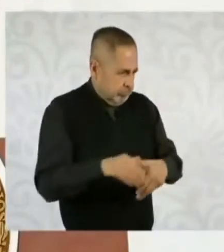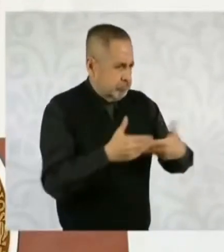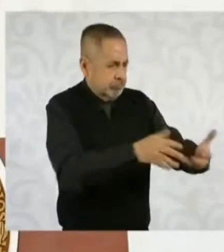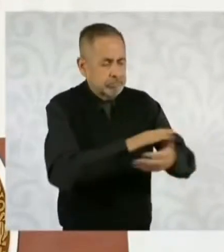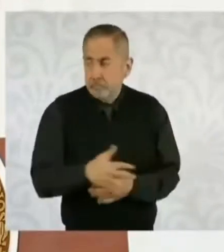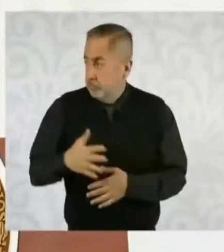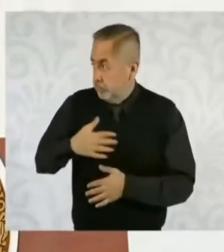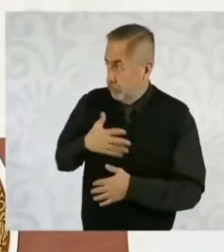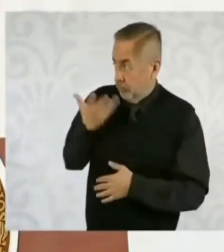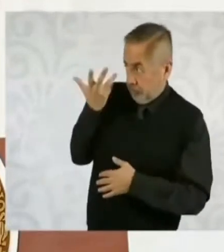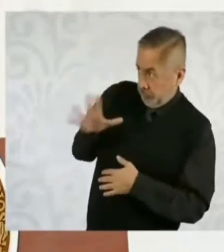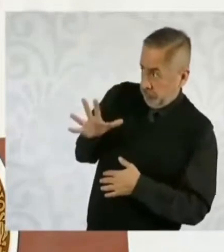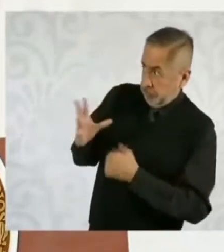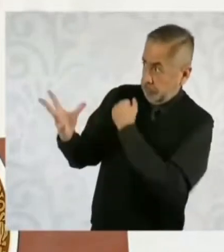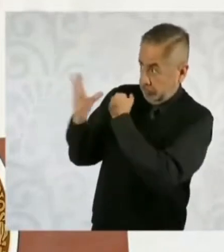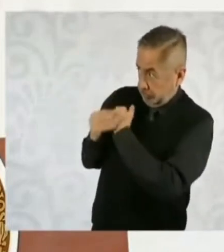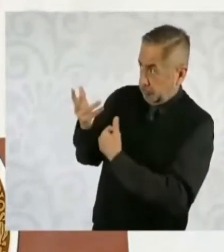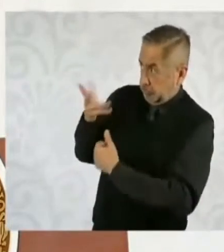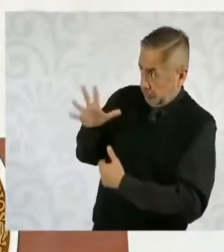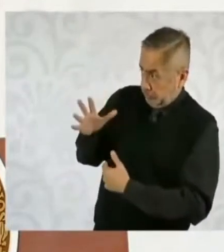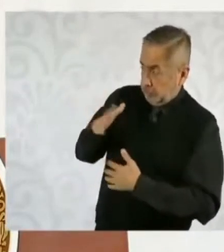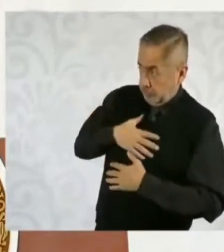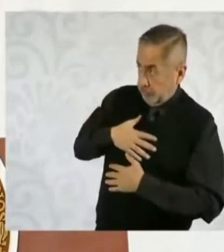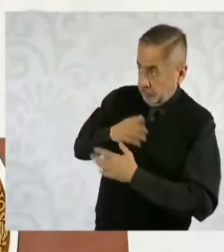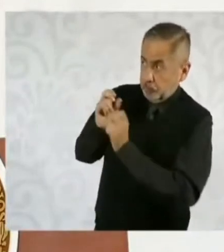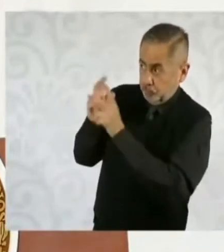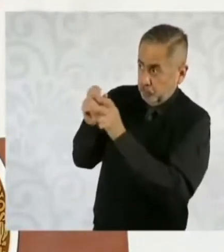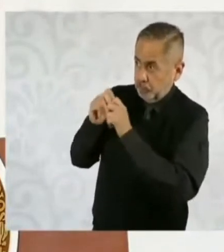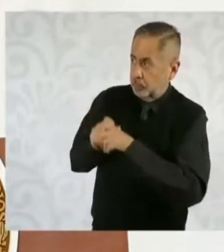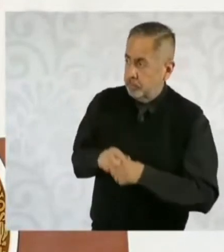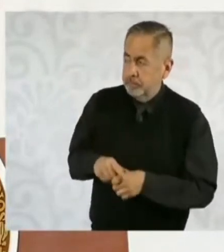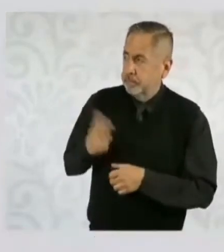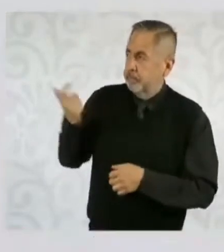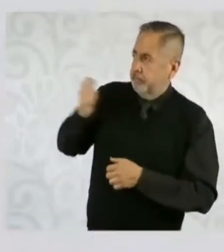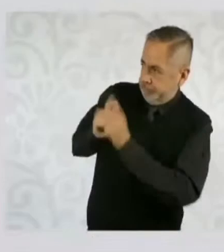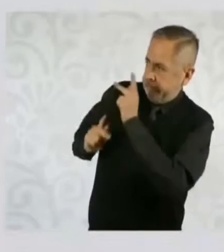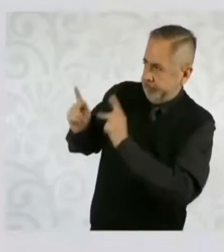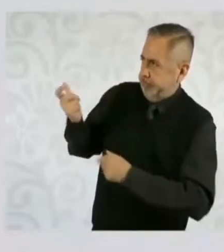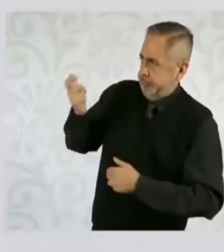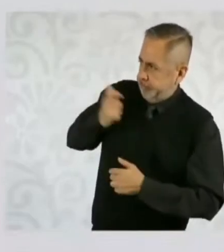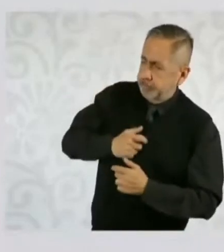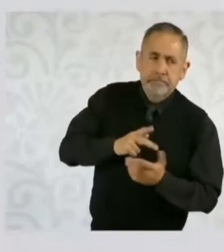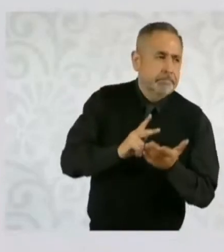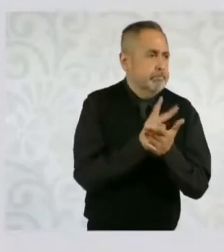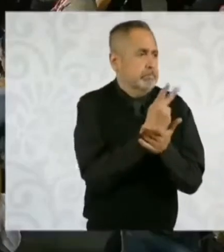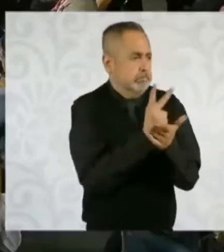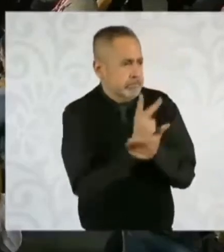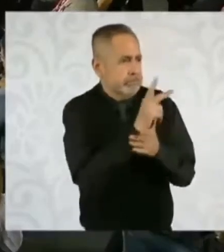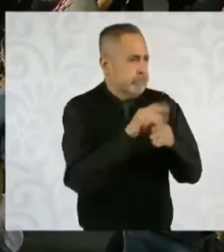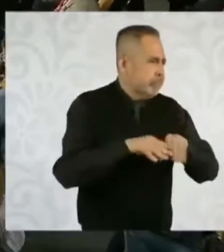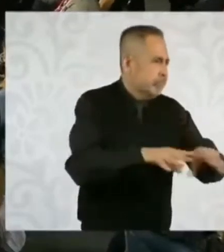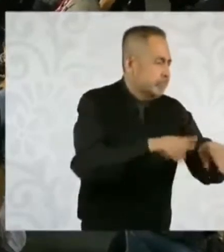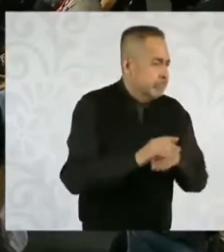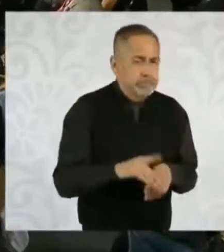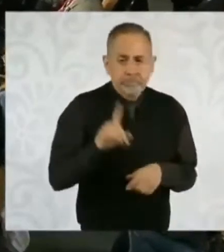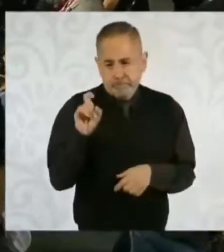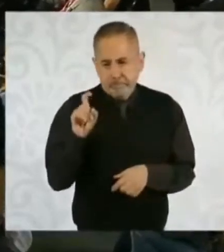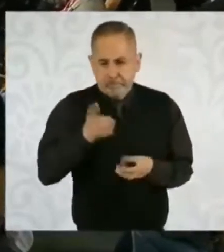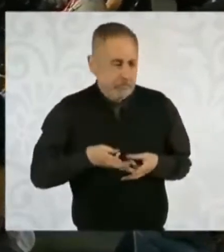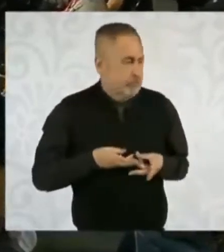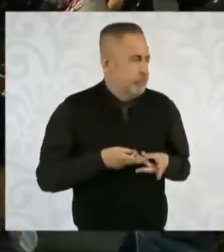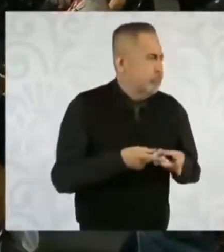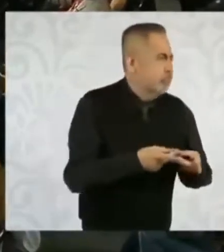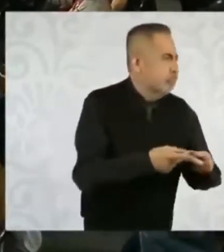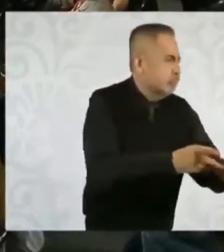haces, se te ayuda con créditos para hacer más eficiente tu riego y eres más productivo. Entonces, ahora vas a consumir